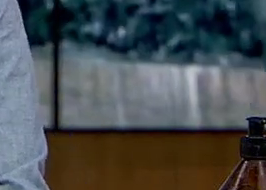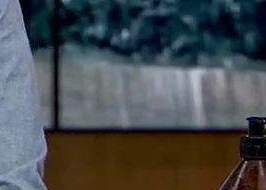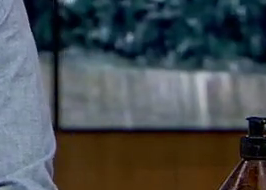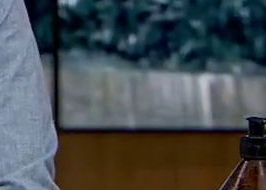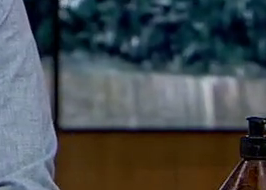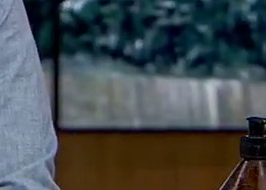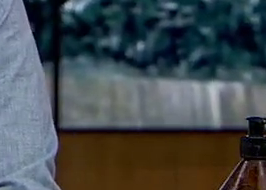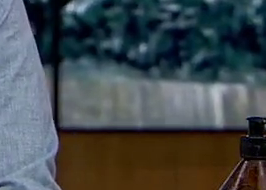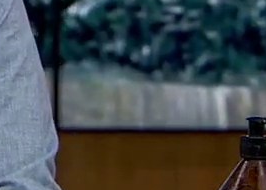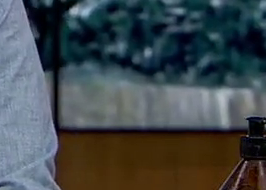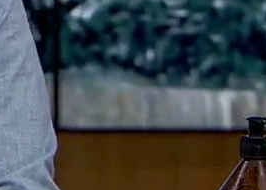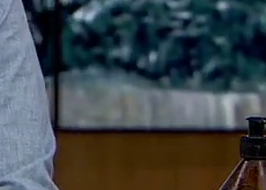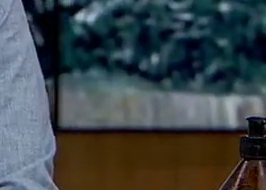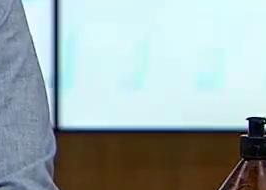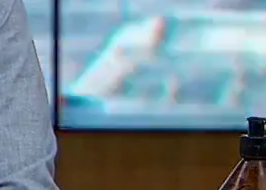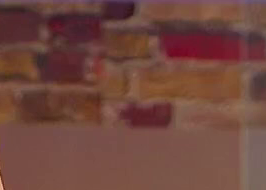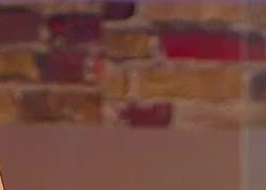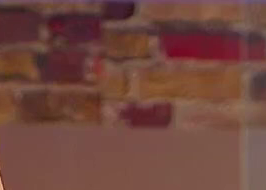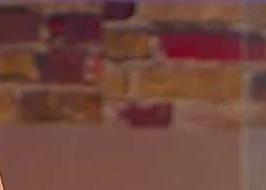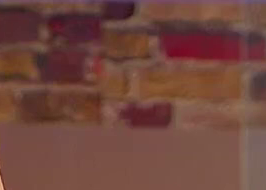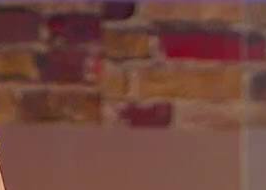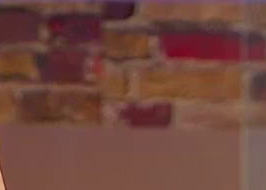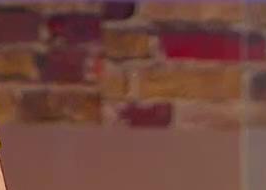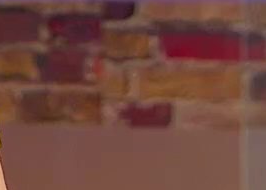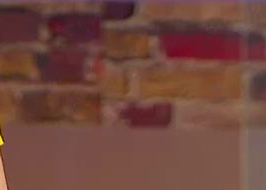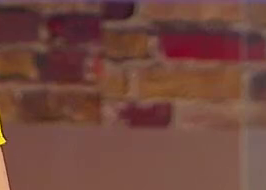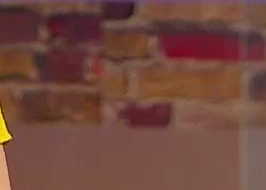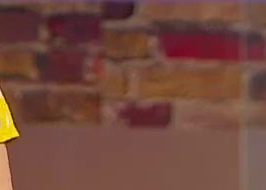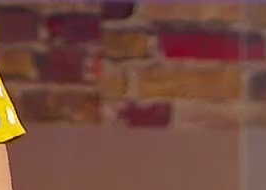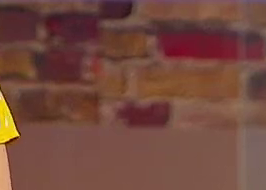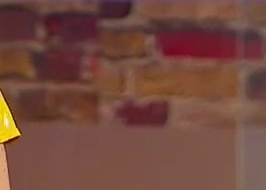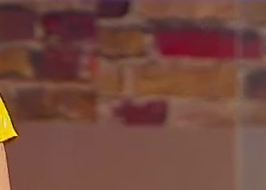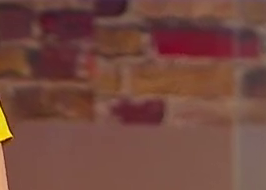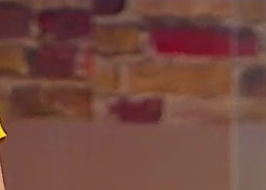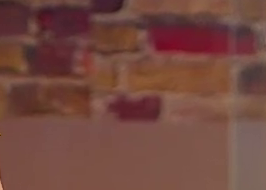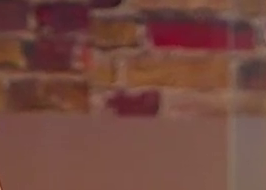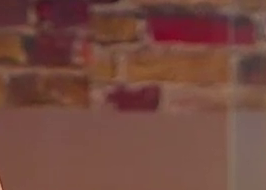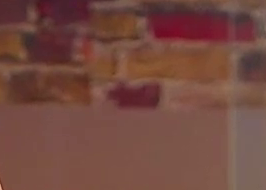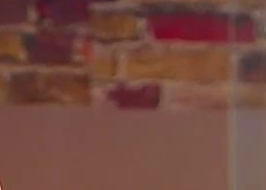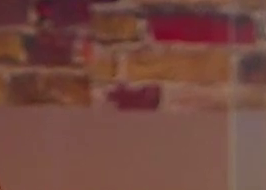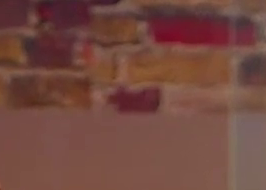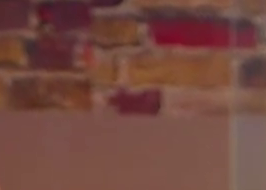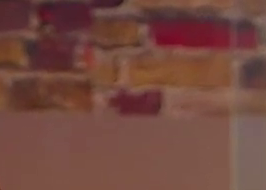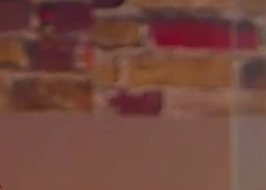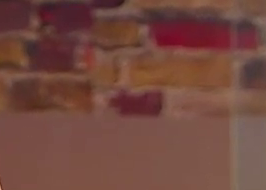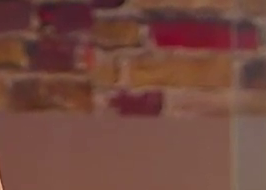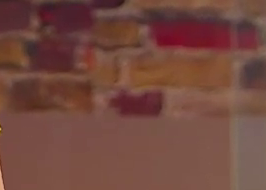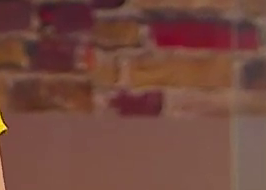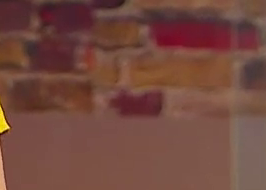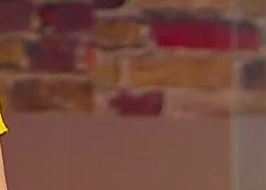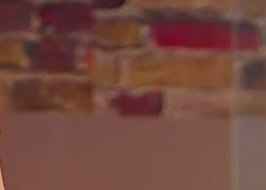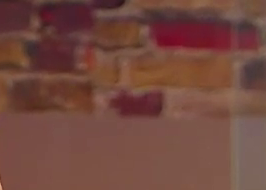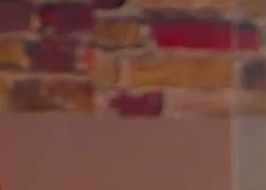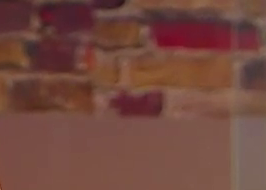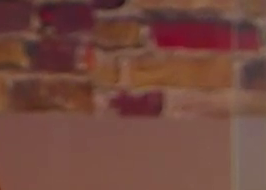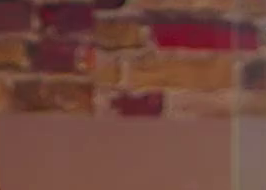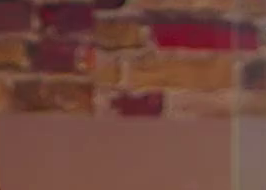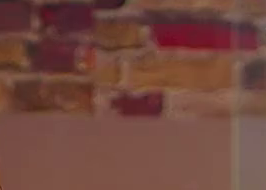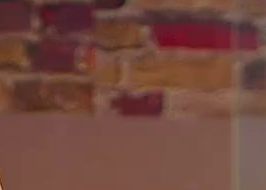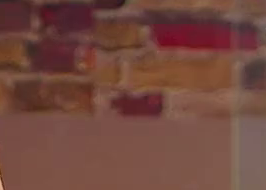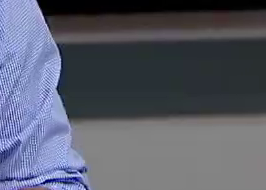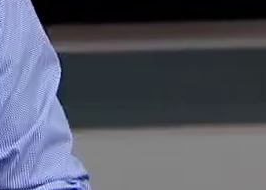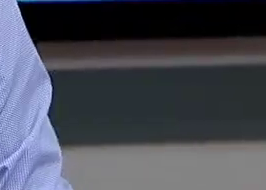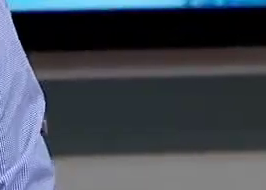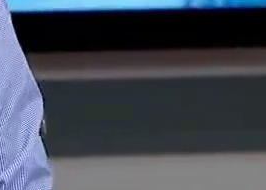Nadia Carrera, nos cuente de qué se trata. Bienvenida. Muchas gracias. ¿Qué tal? Buen día. Buen día, feliz cumpleaños. Bueno, muchas